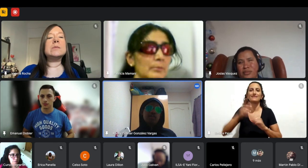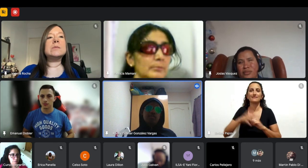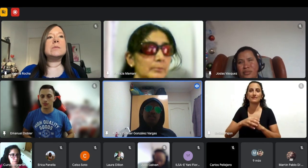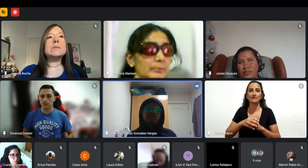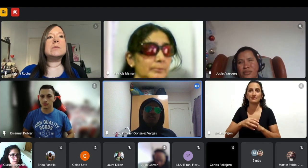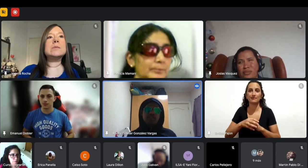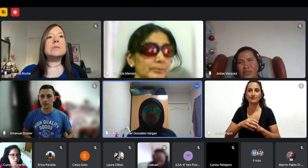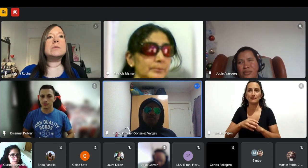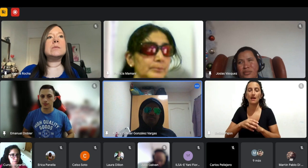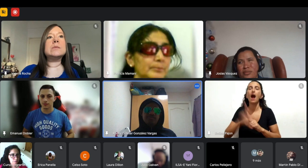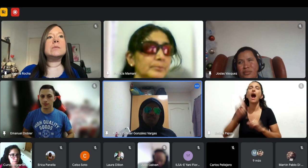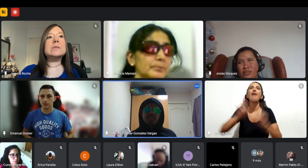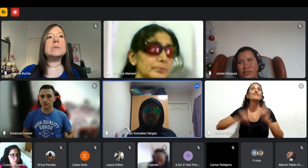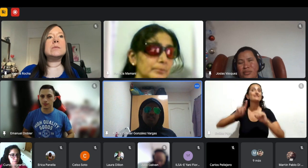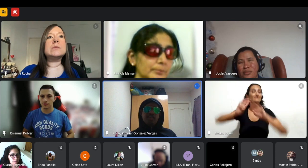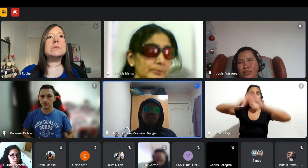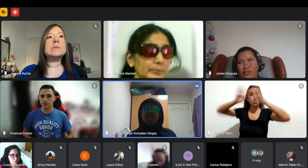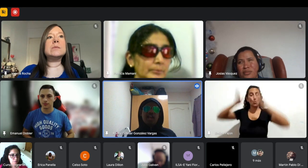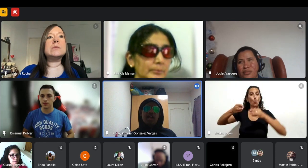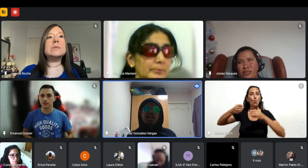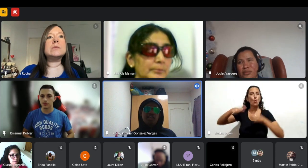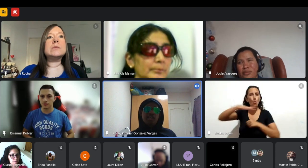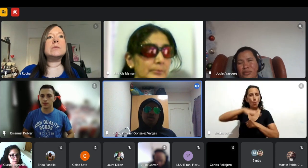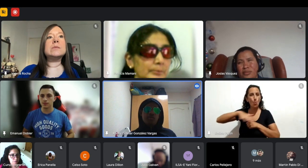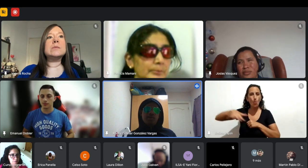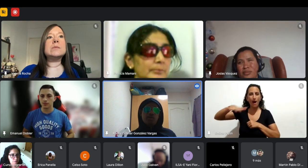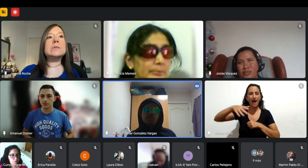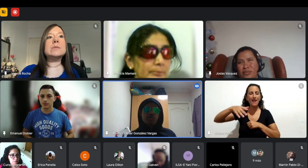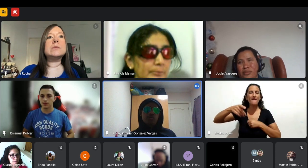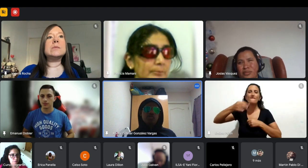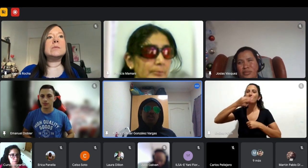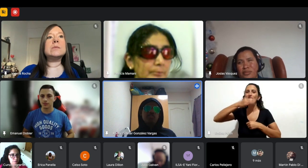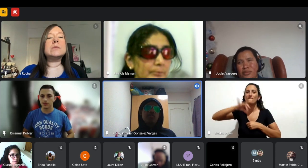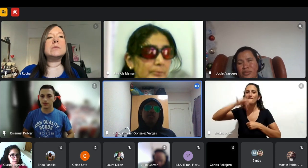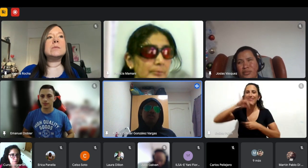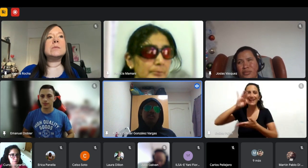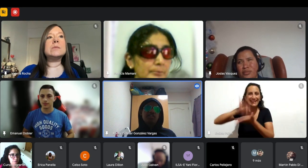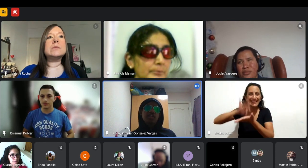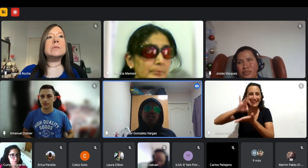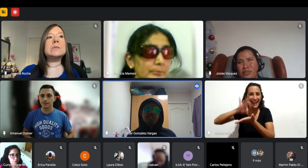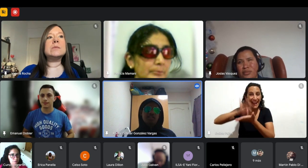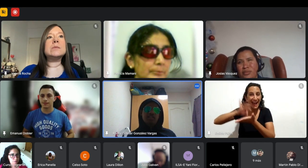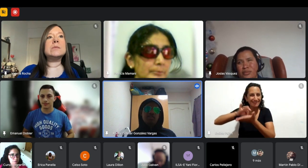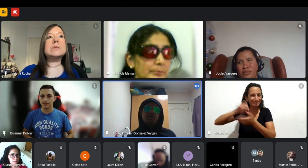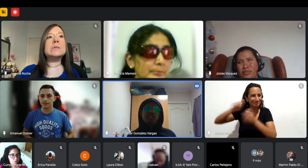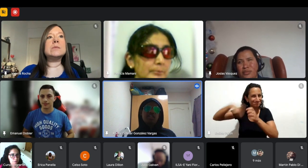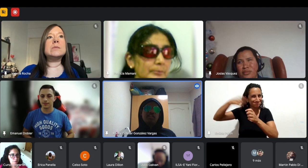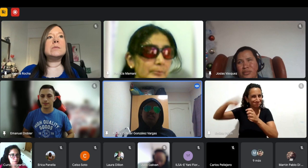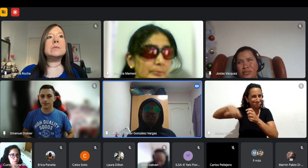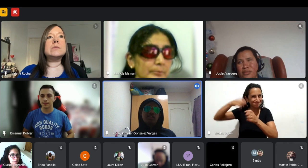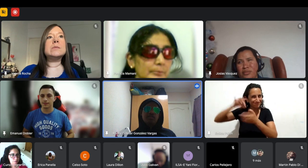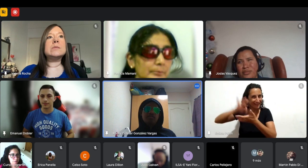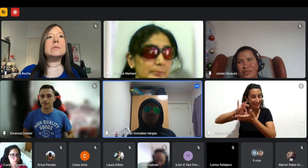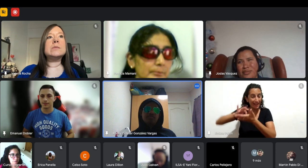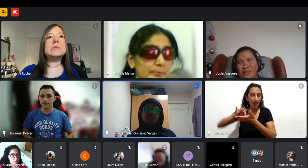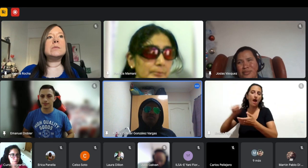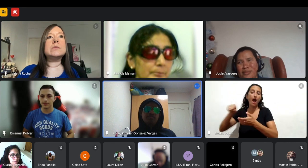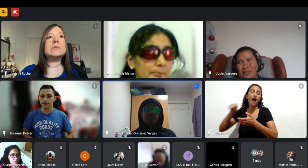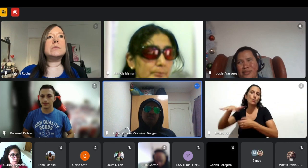puede vender también en la calle creo pero esa oportunidad está ahí y es bastante